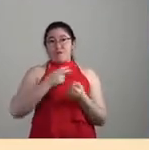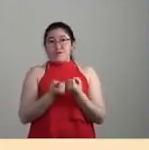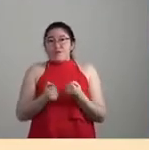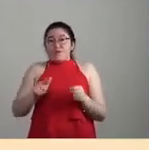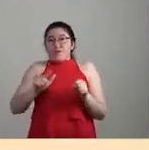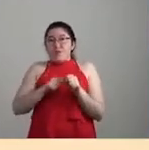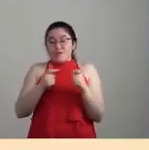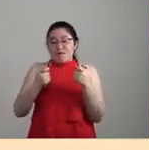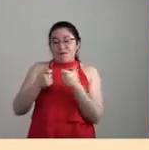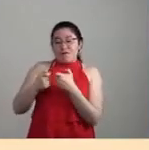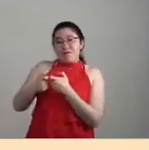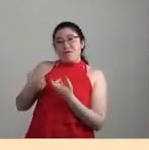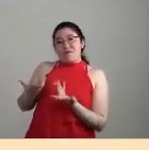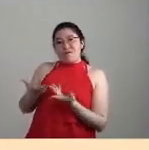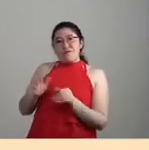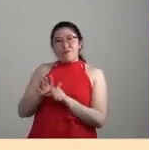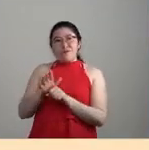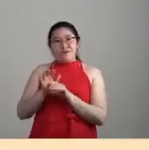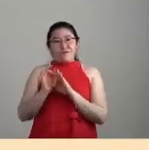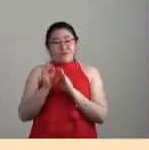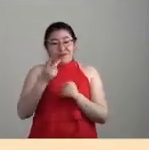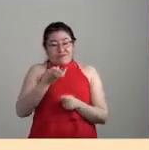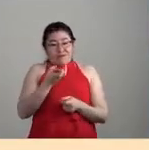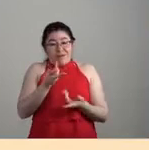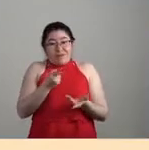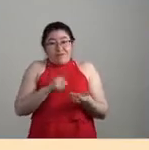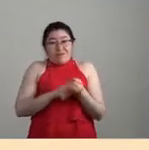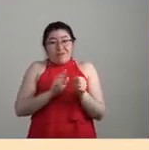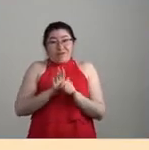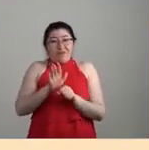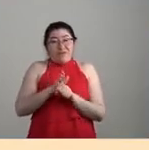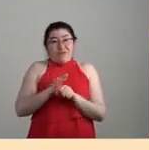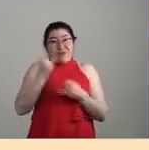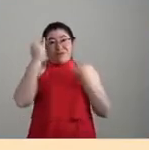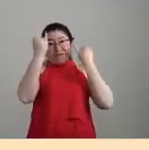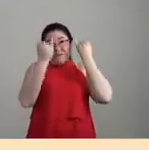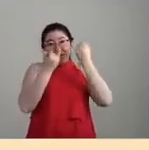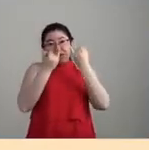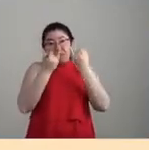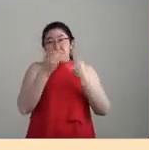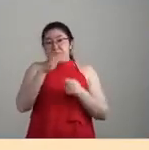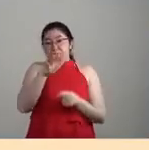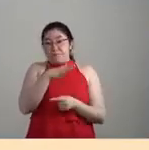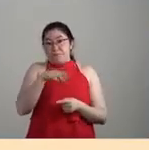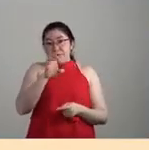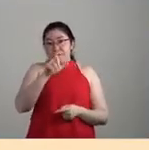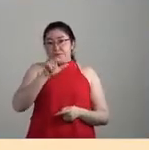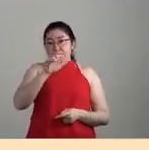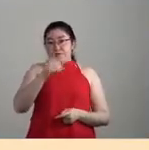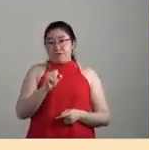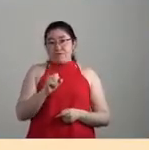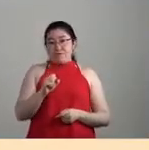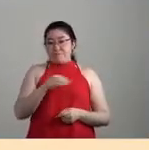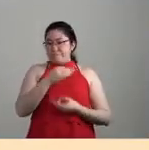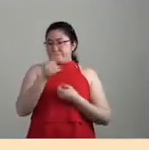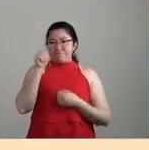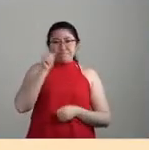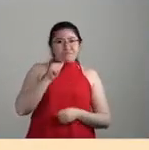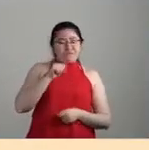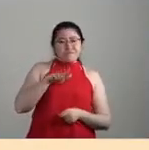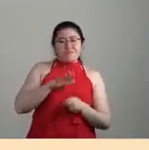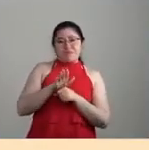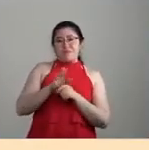económico, pues tiene, forma también un régimen que es de orden ecológico y eso se ve en todas las dimensiones, en lo que son los sistemas